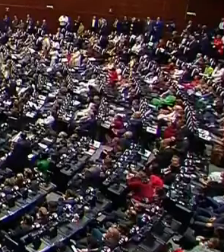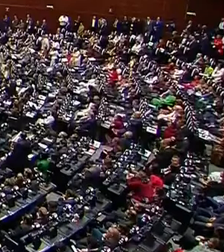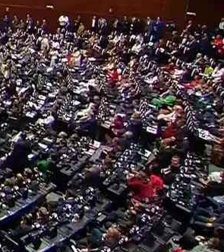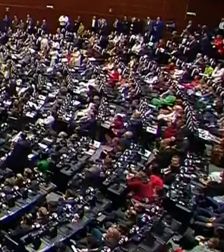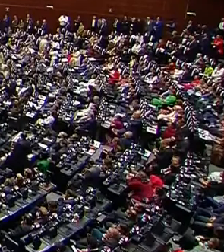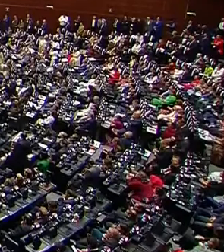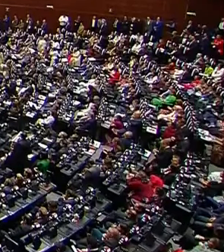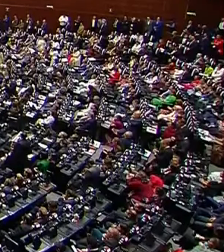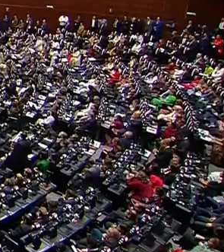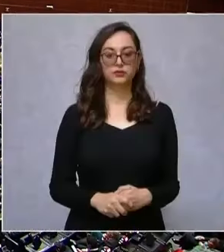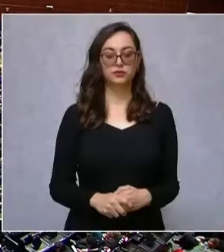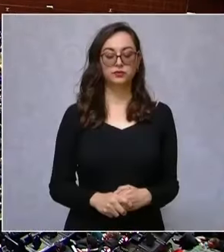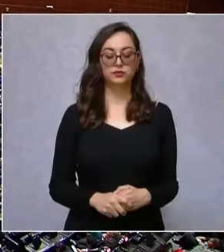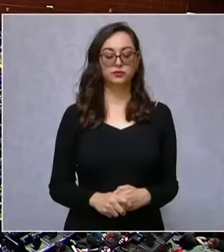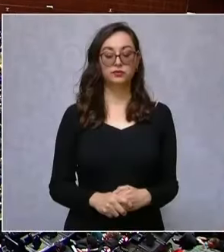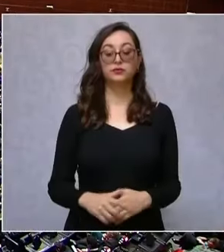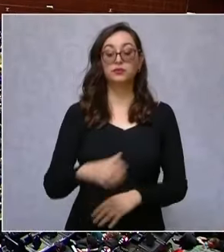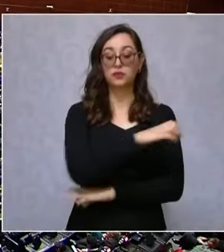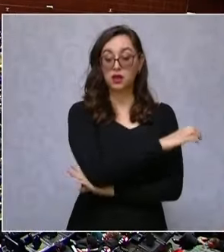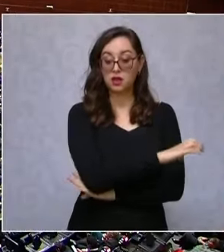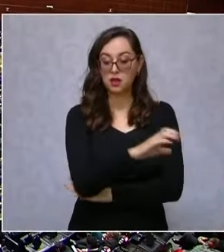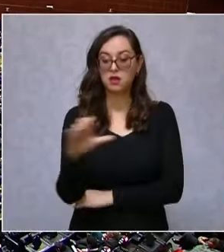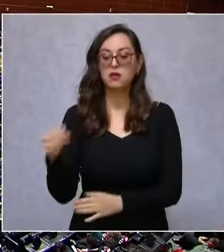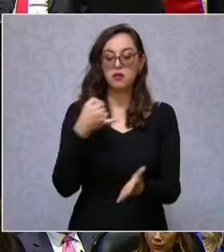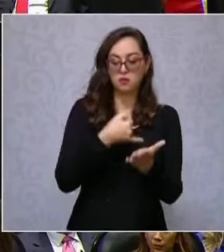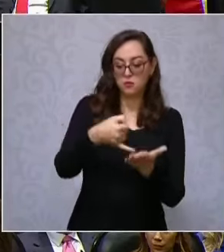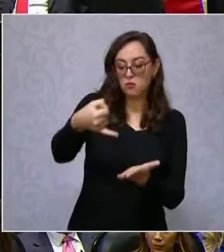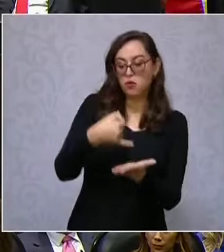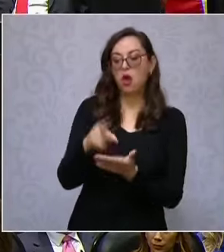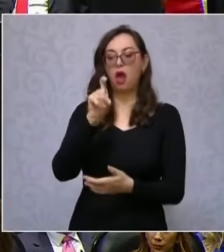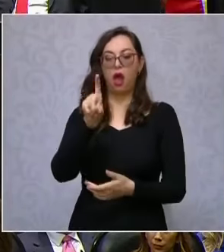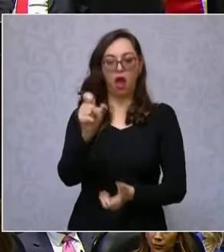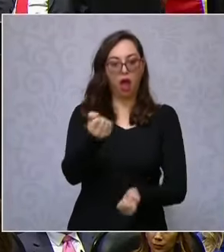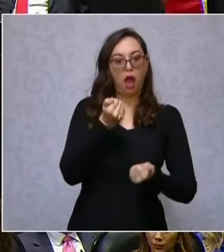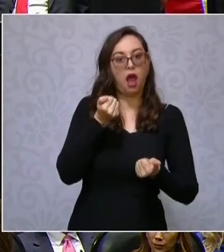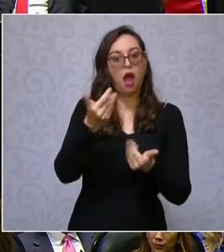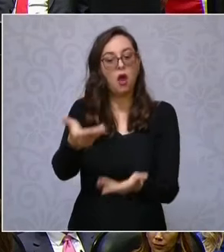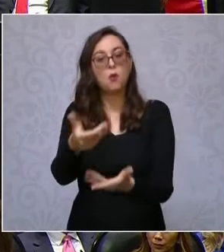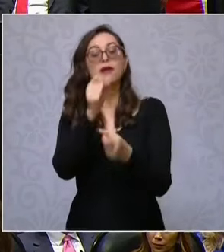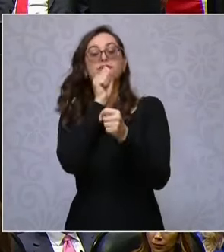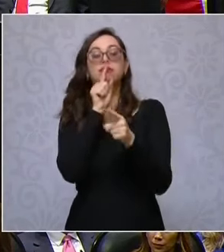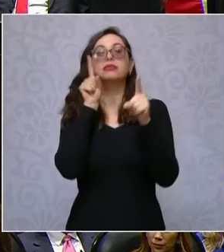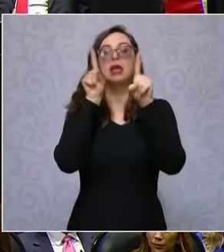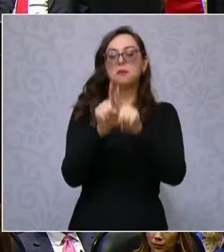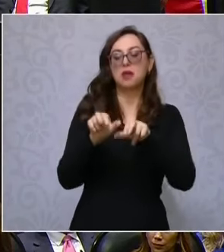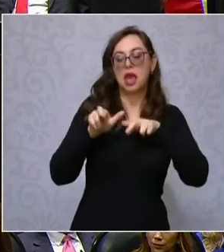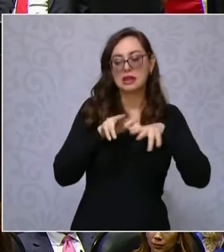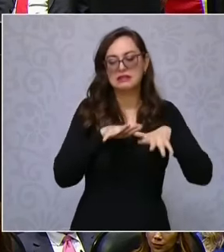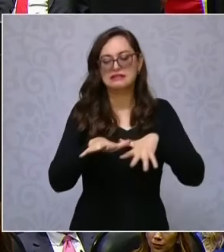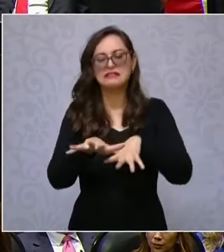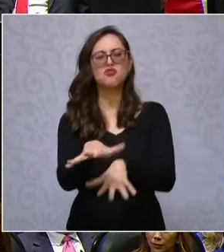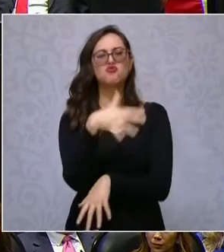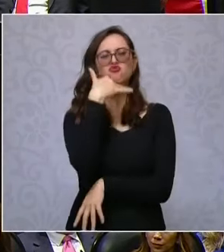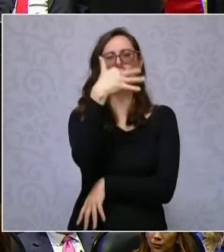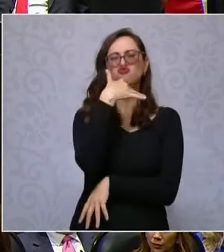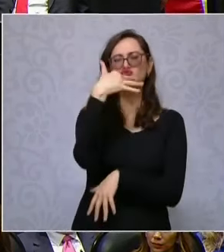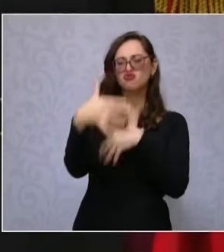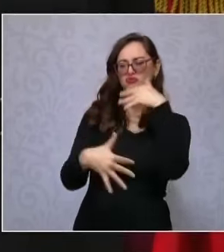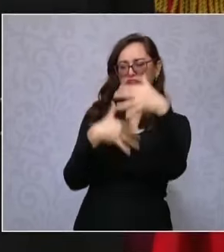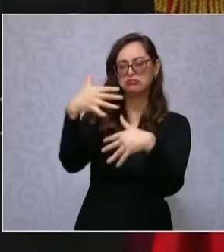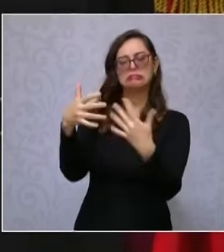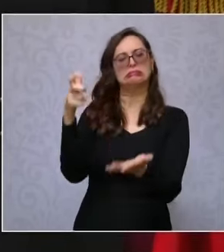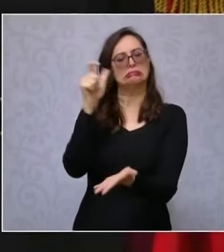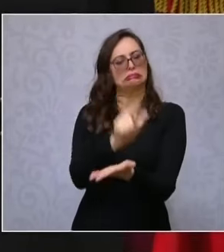abastecimiento y reciclamiento de agua. Vamos a limpiar también y a sanear los ríos más contaminados del país.